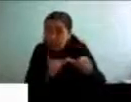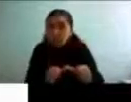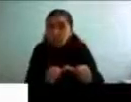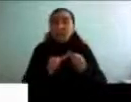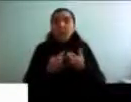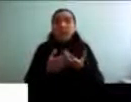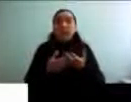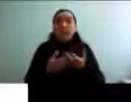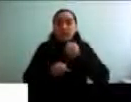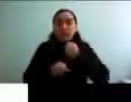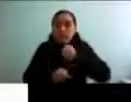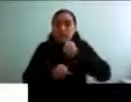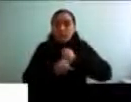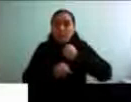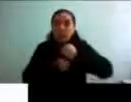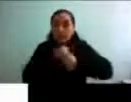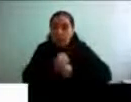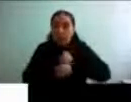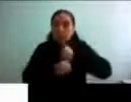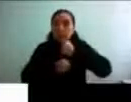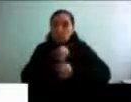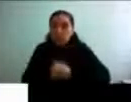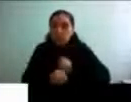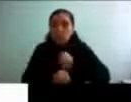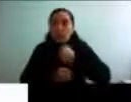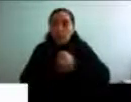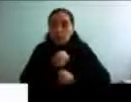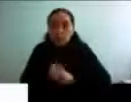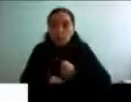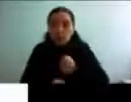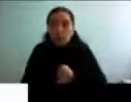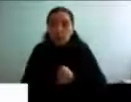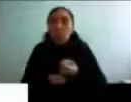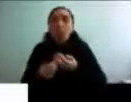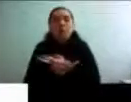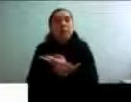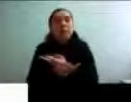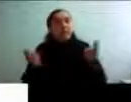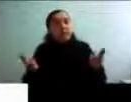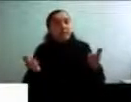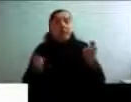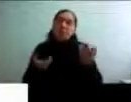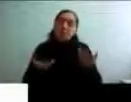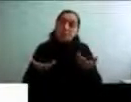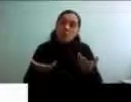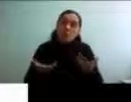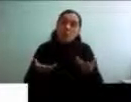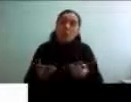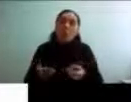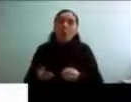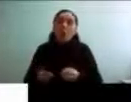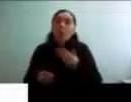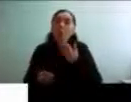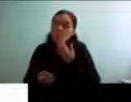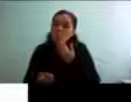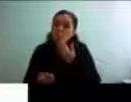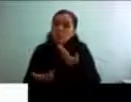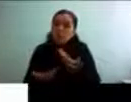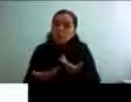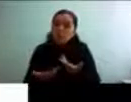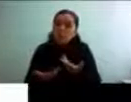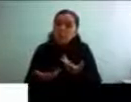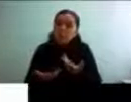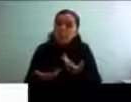solo una determinada producción de servicios, ¿no? O de productos, sino que también ha